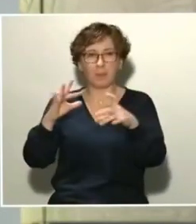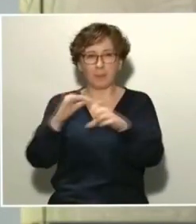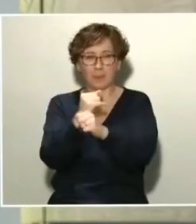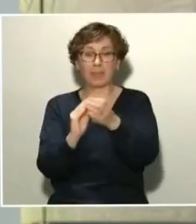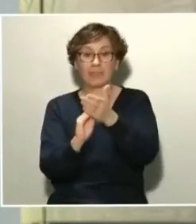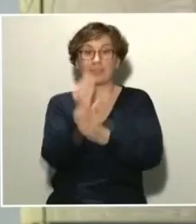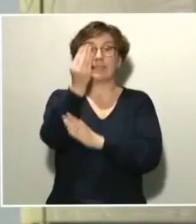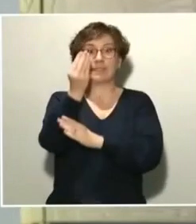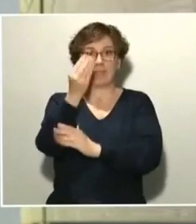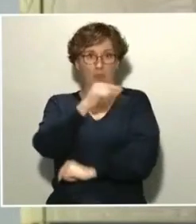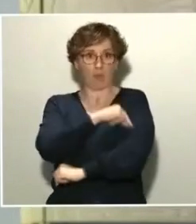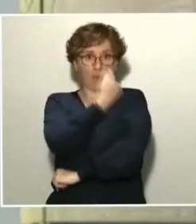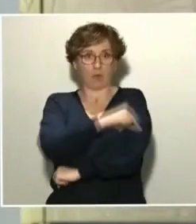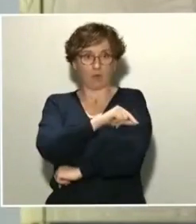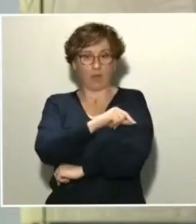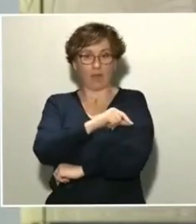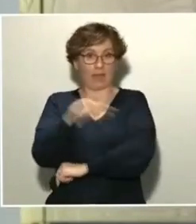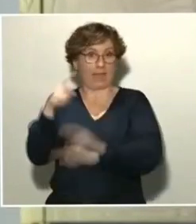intentando desarrollar.